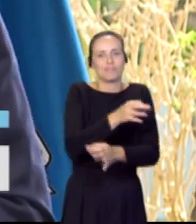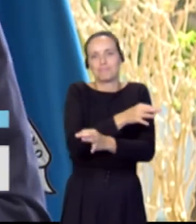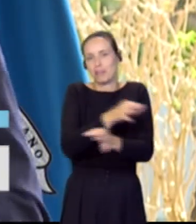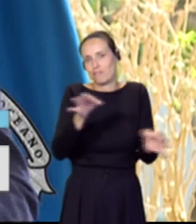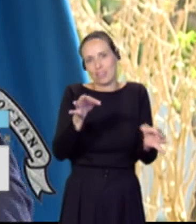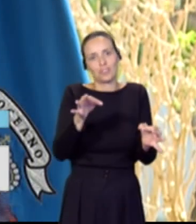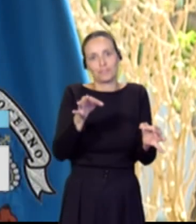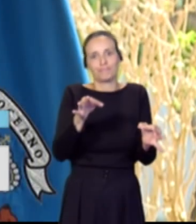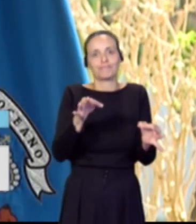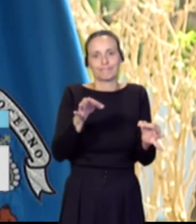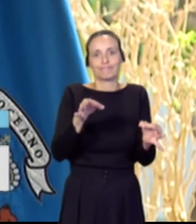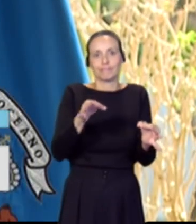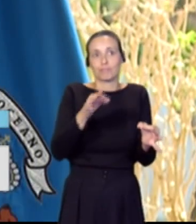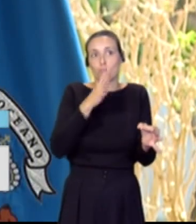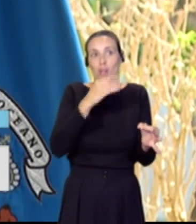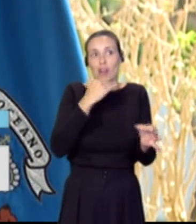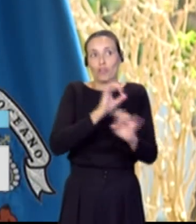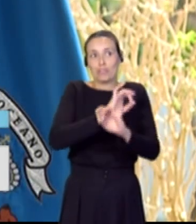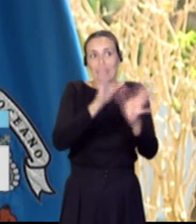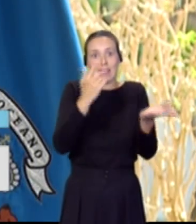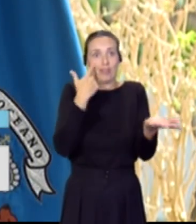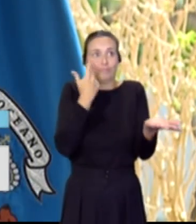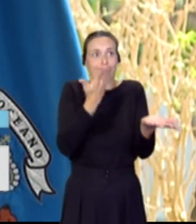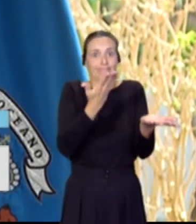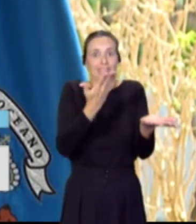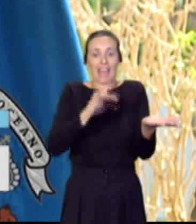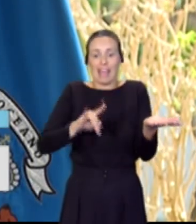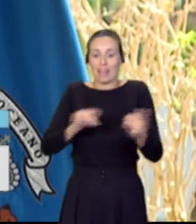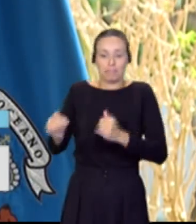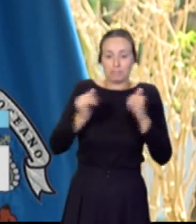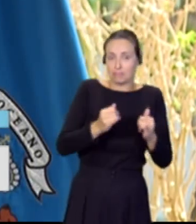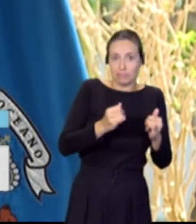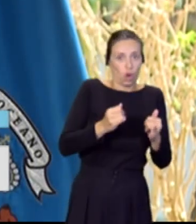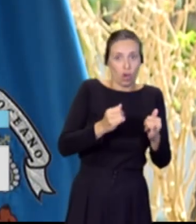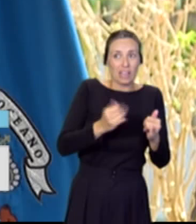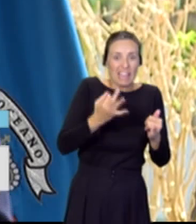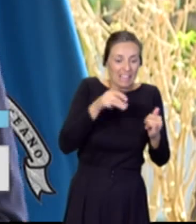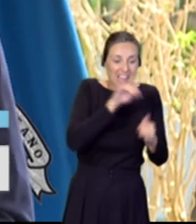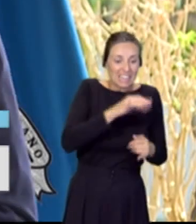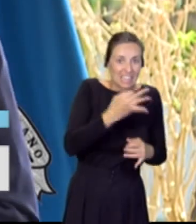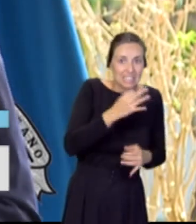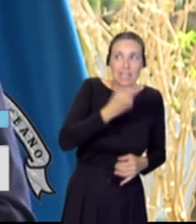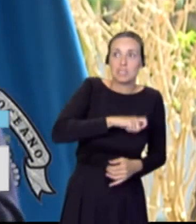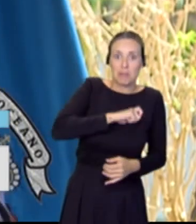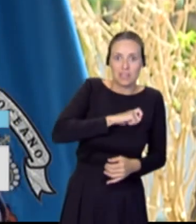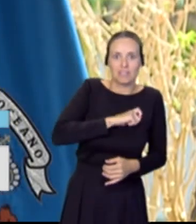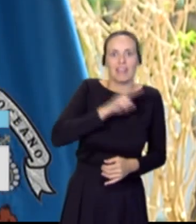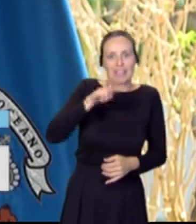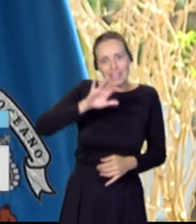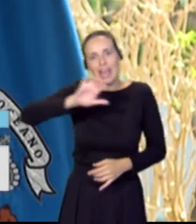algo obvio, y es que no llegan a Canarias, llegan a Europa y llegan a España. Por lo tanto,